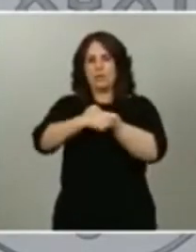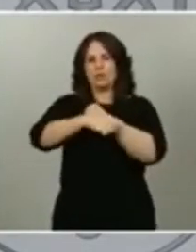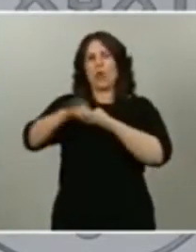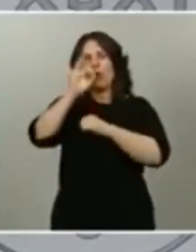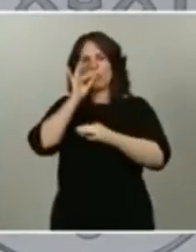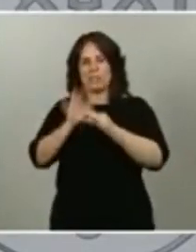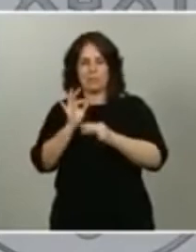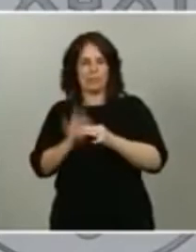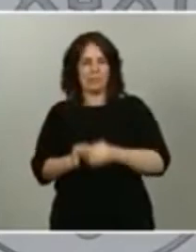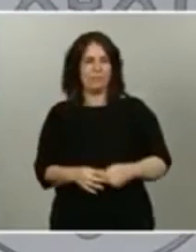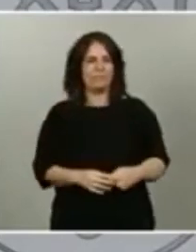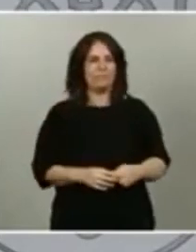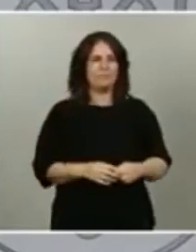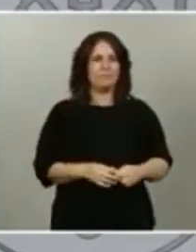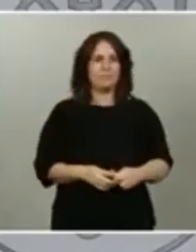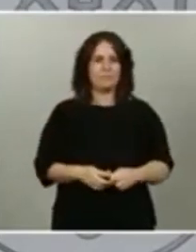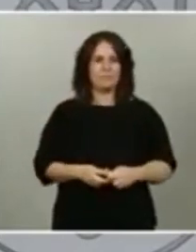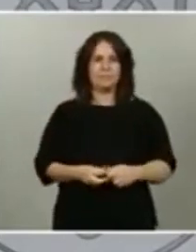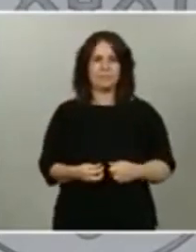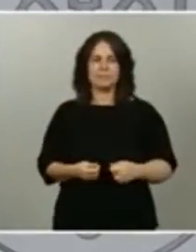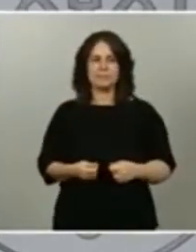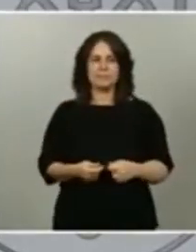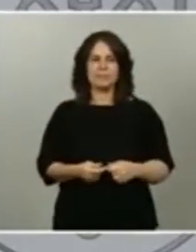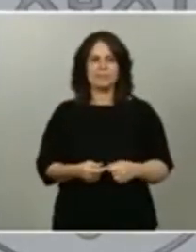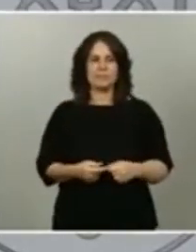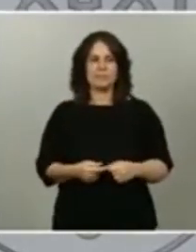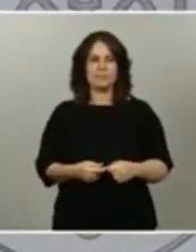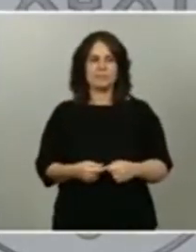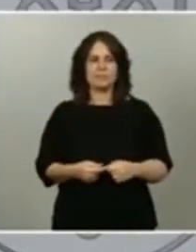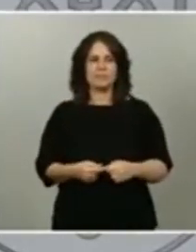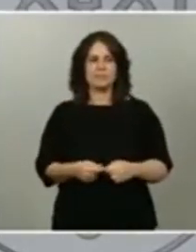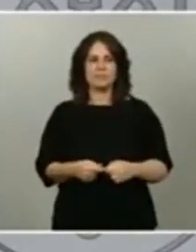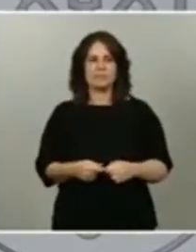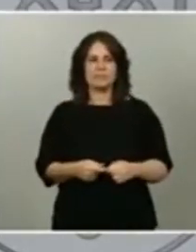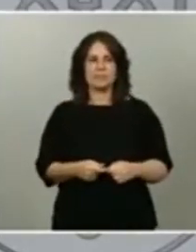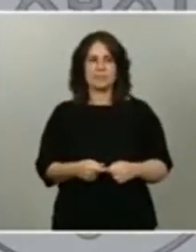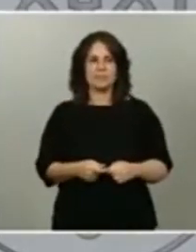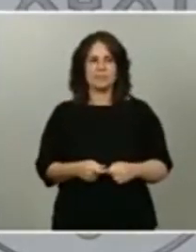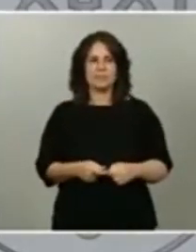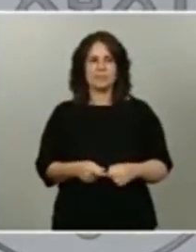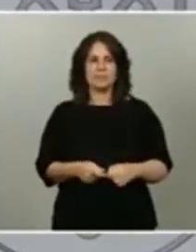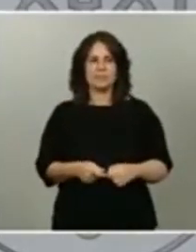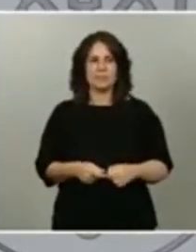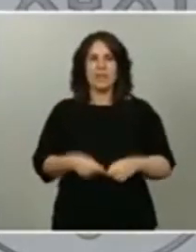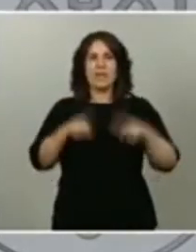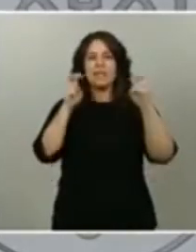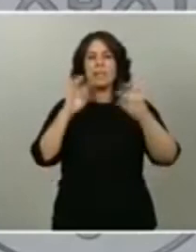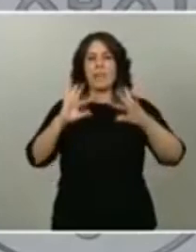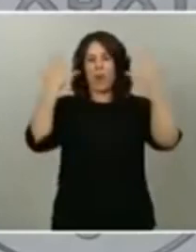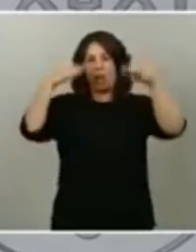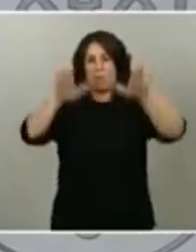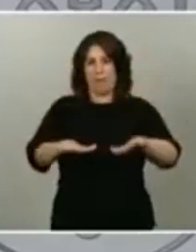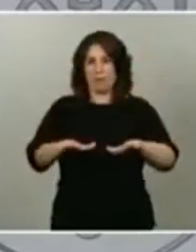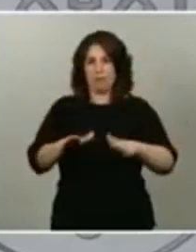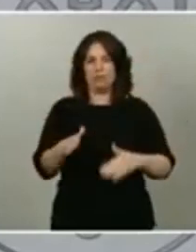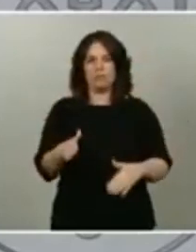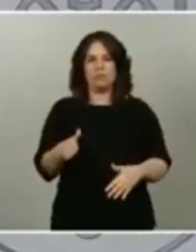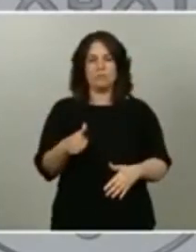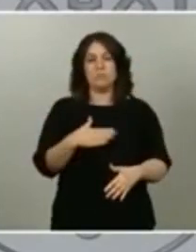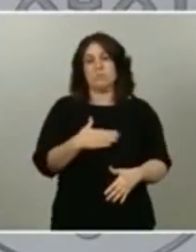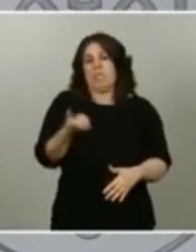respecto a la situación en materia del paro patronal no tengo tengo poco más que decir solamente